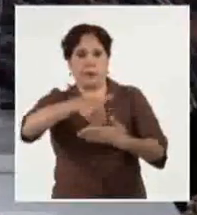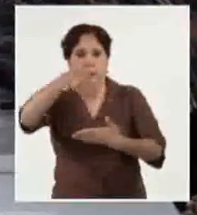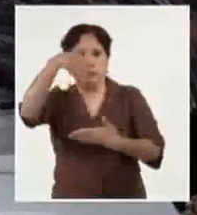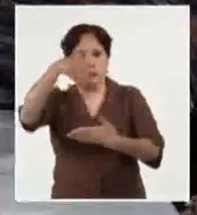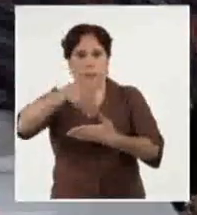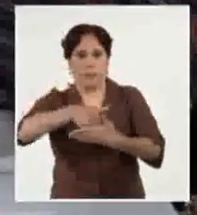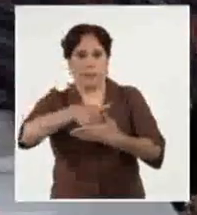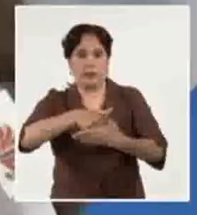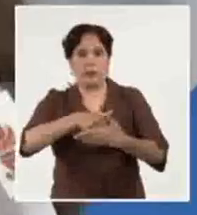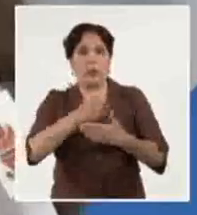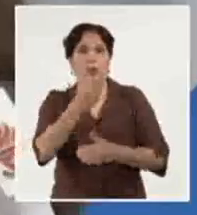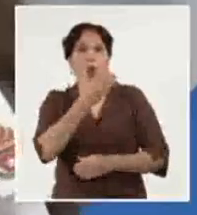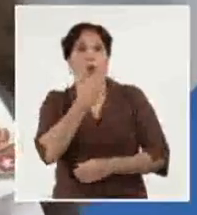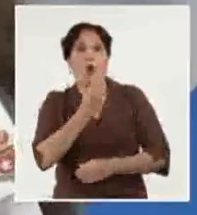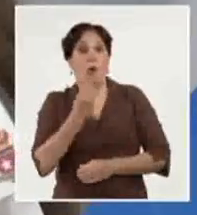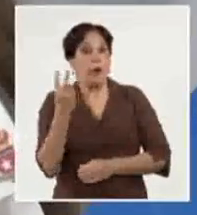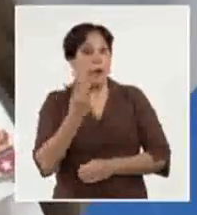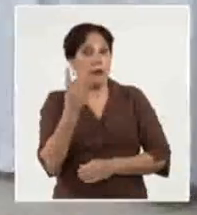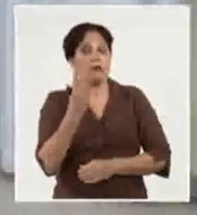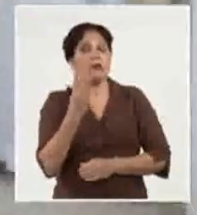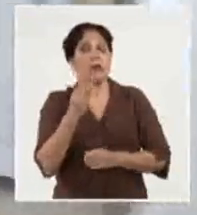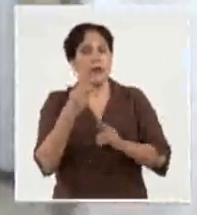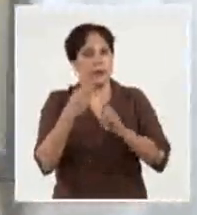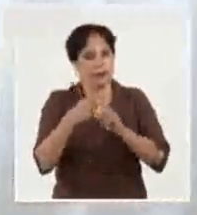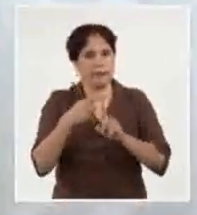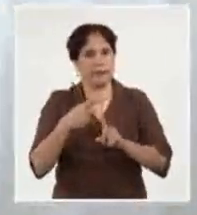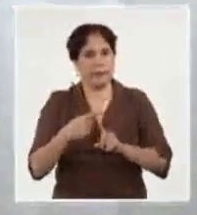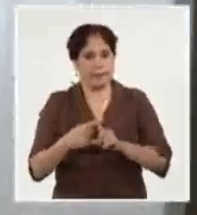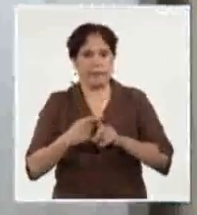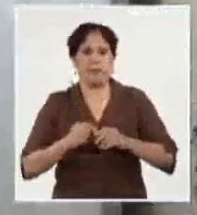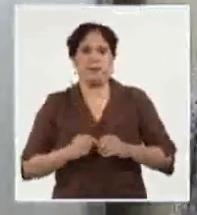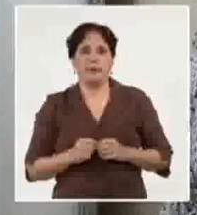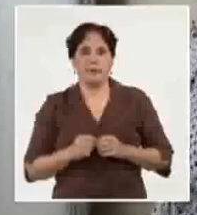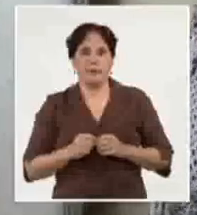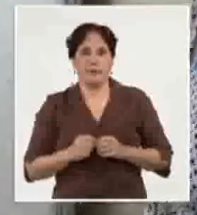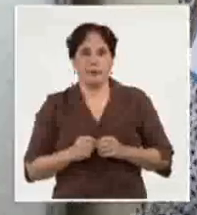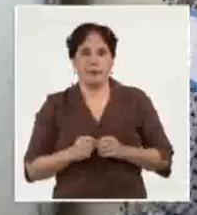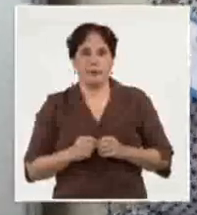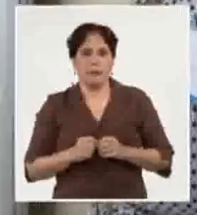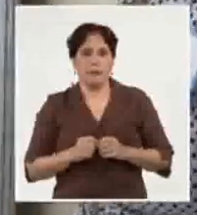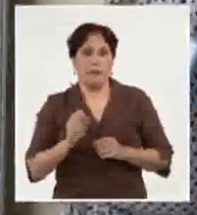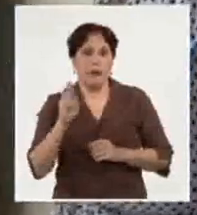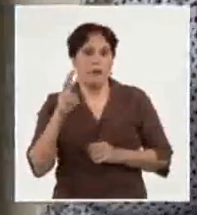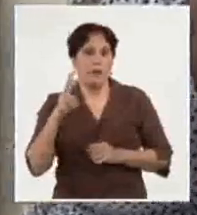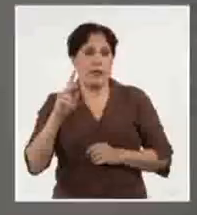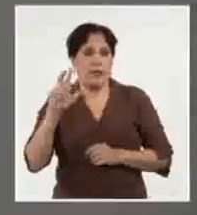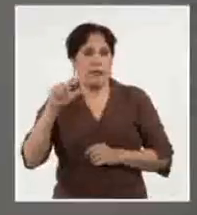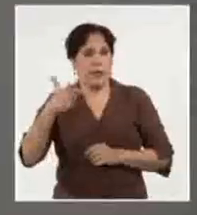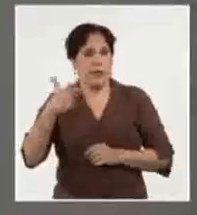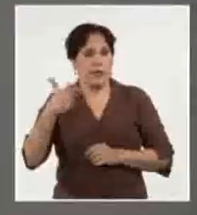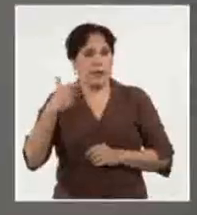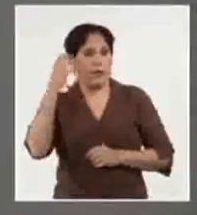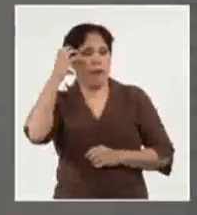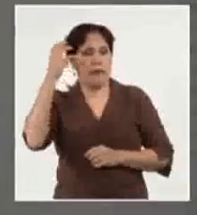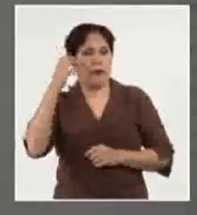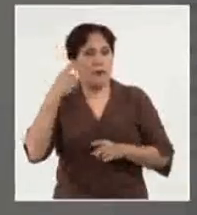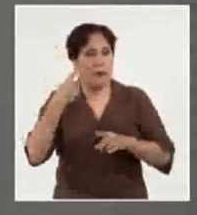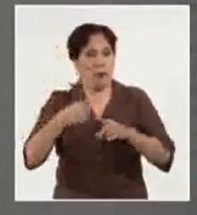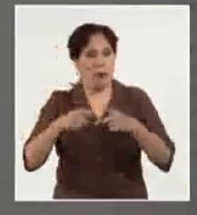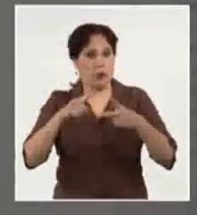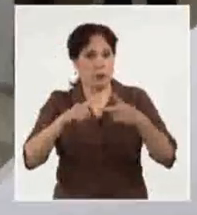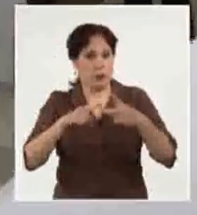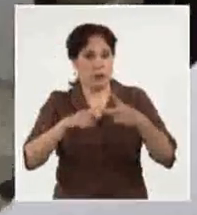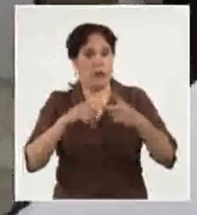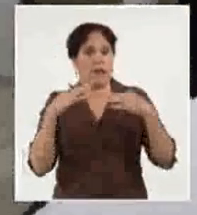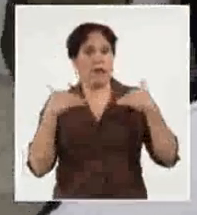integrada por dos jóvenes y talentosos cubanos, Denise Ricardo Estrada, viceintendente del municipio Playa, y Carlos Miguel Pérez Reyes,